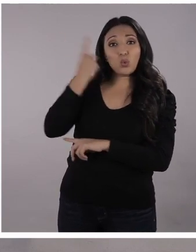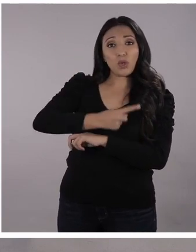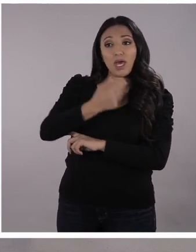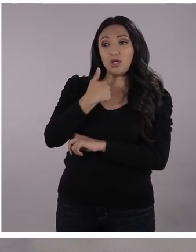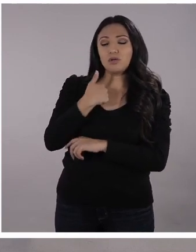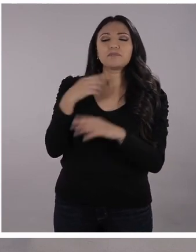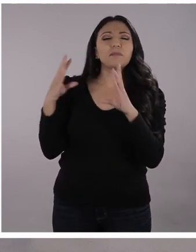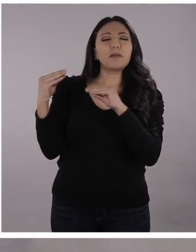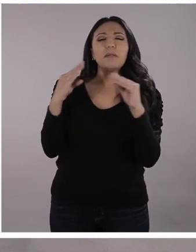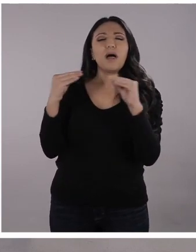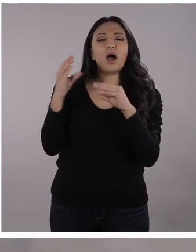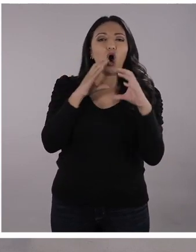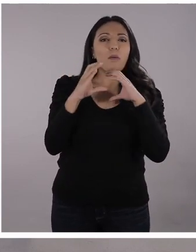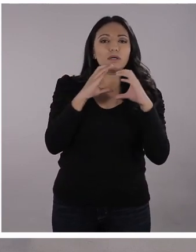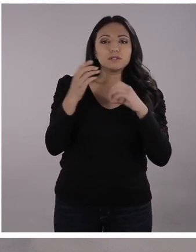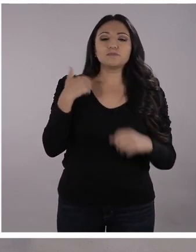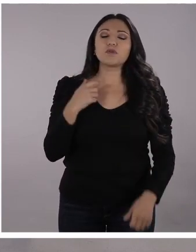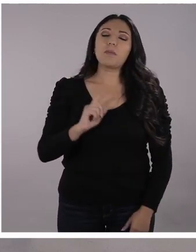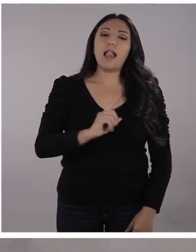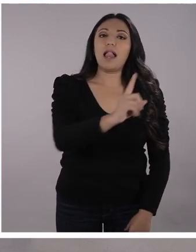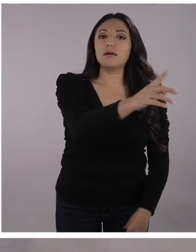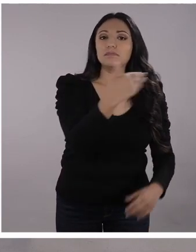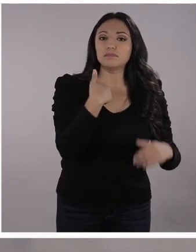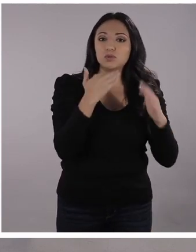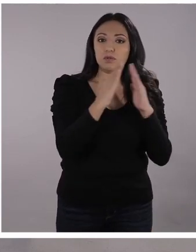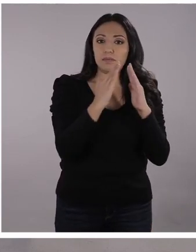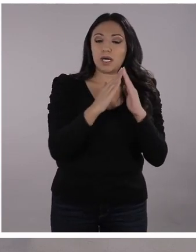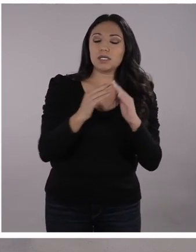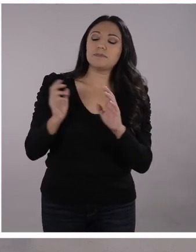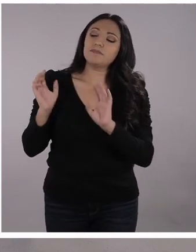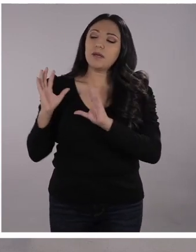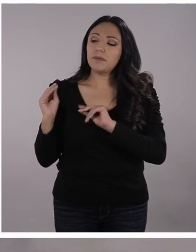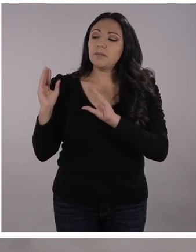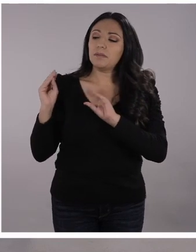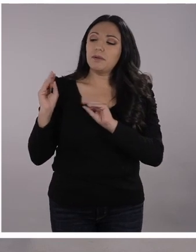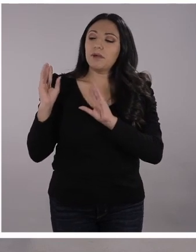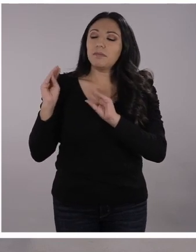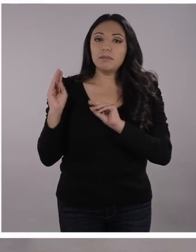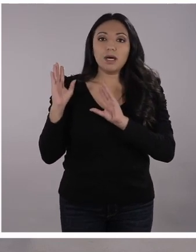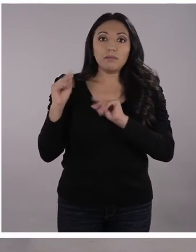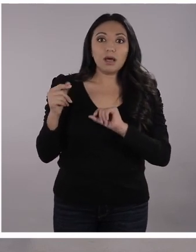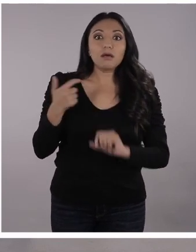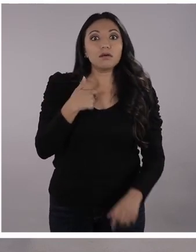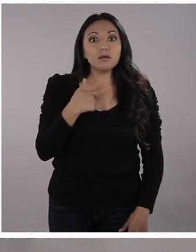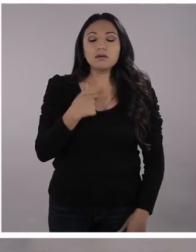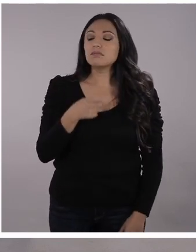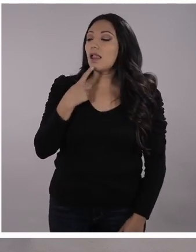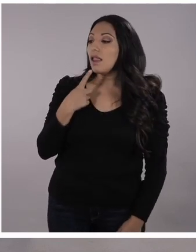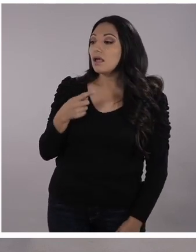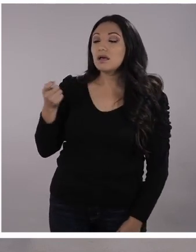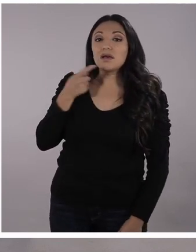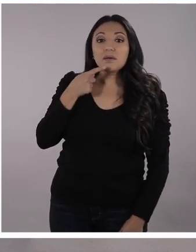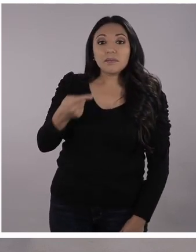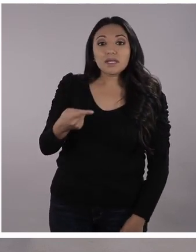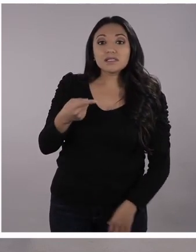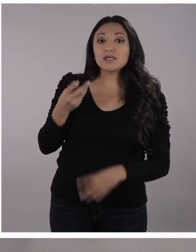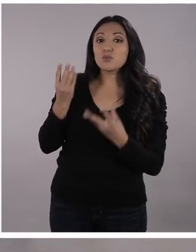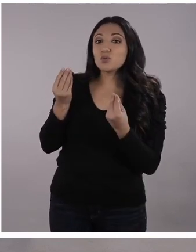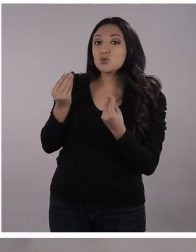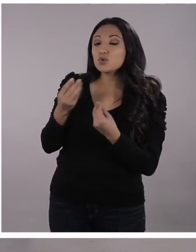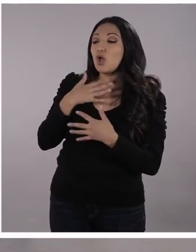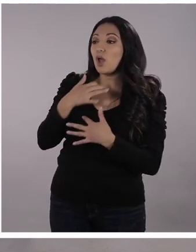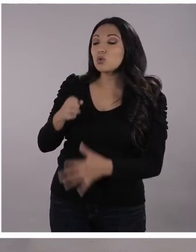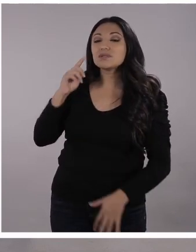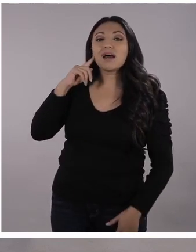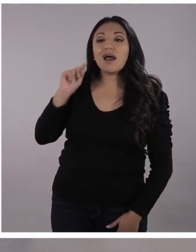una vecina mientras iba camino a casa con el distanciamiento respectivo y me decía que le encanta y disfruta mucho de